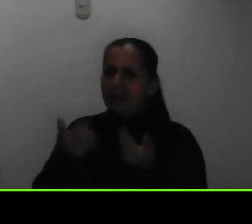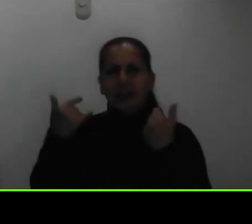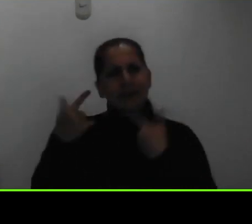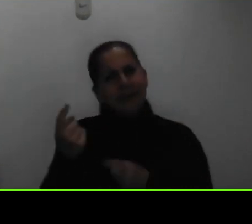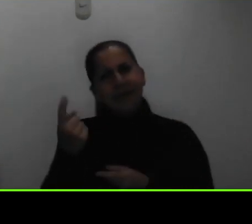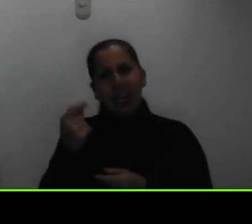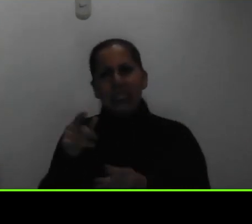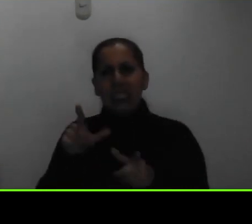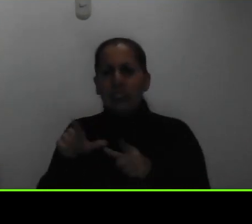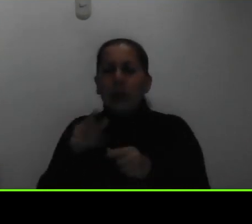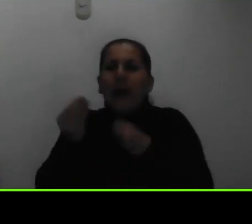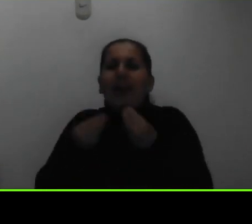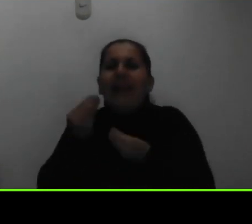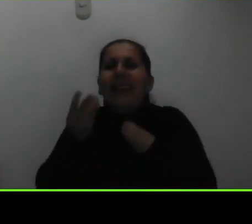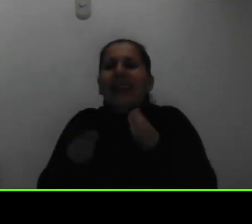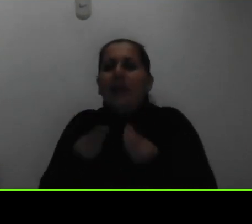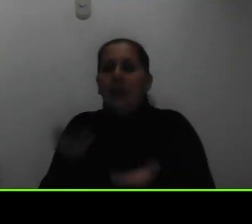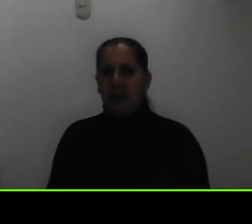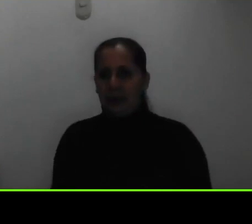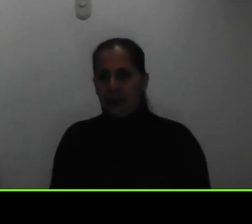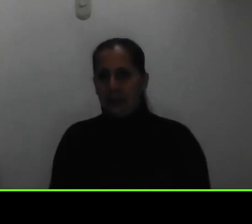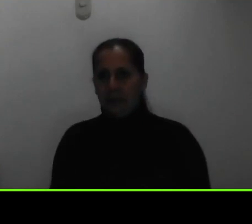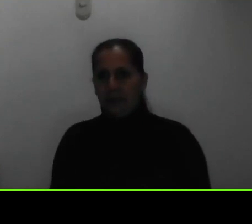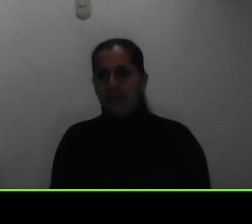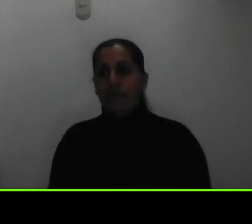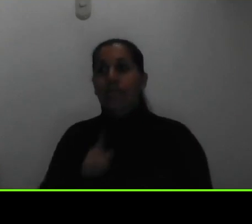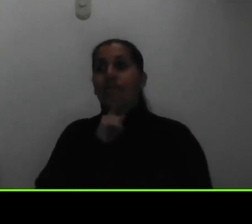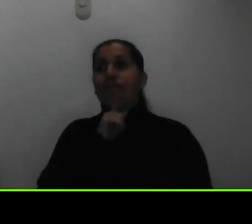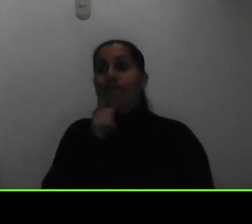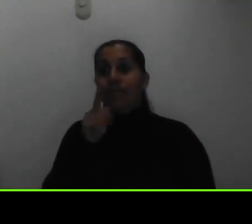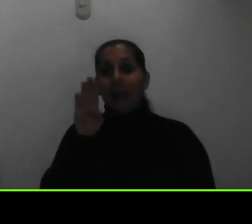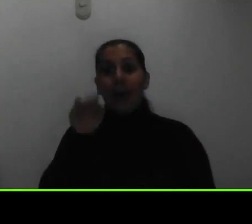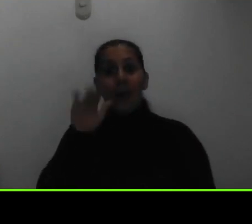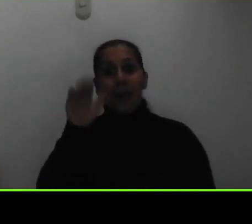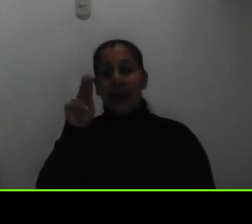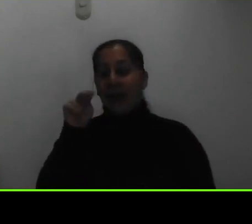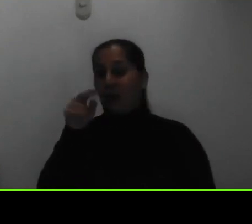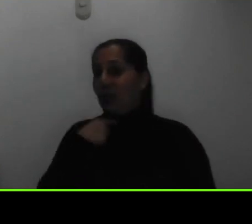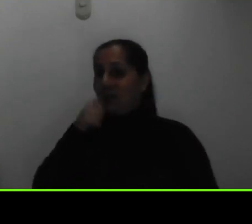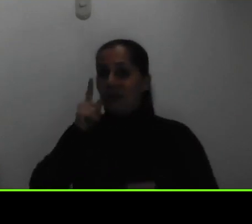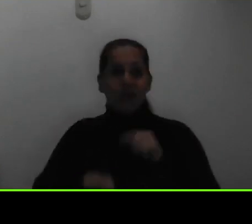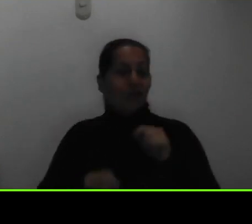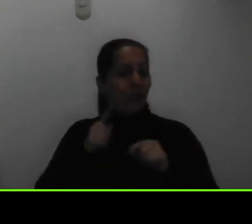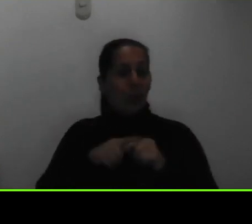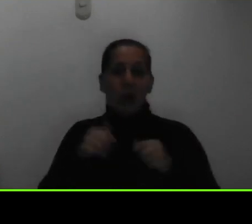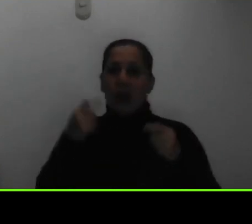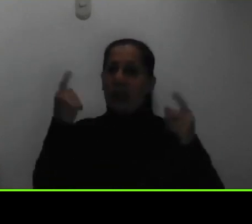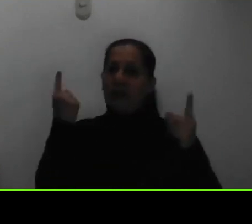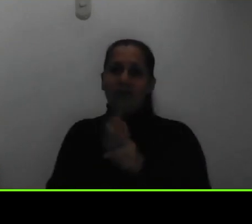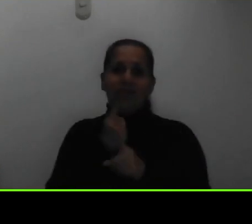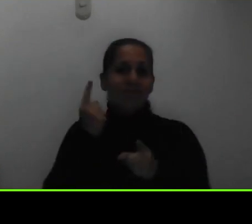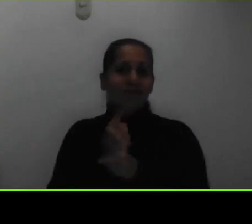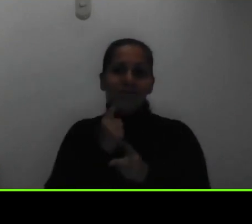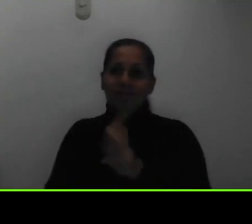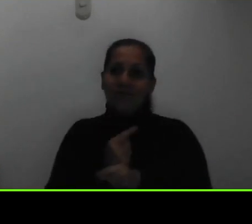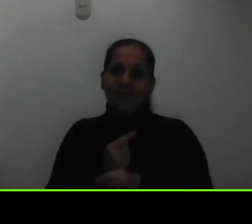a hacer si definitivamente una beca en la UNED no se puede hacer efectiva si ustedes no